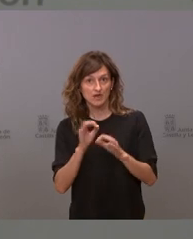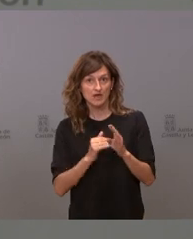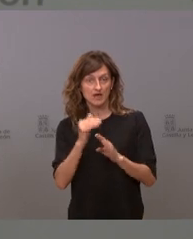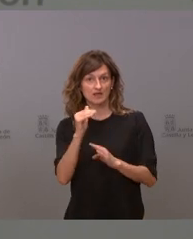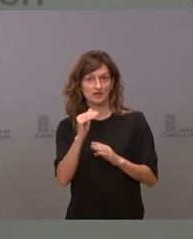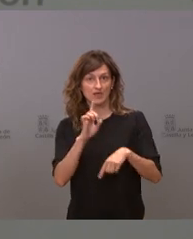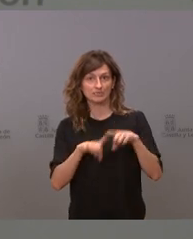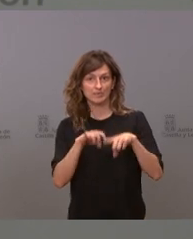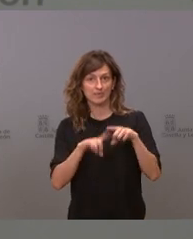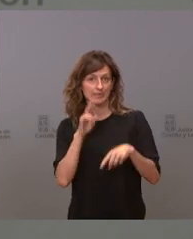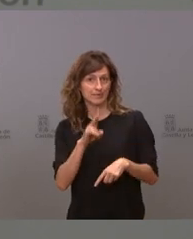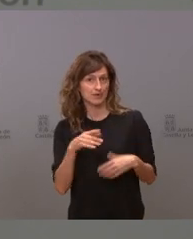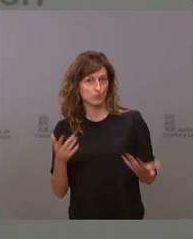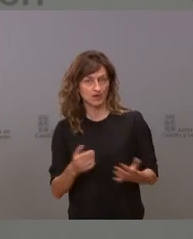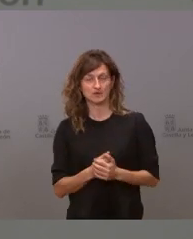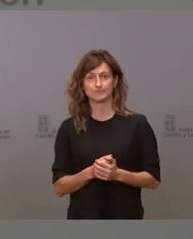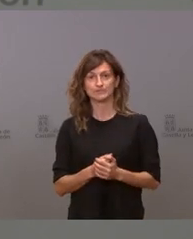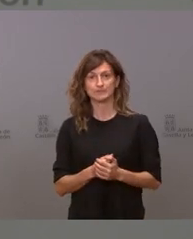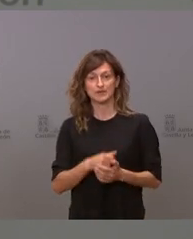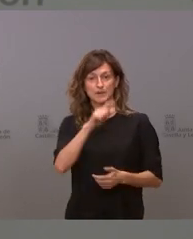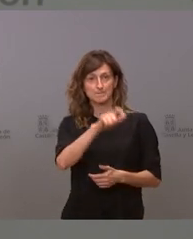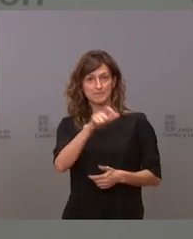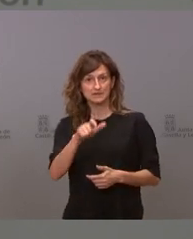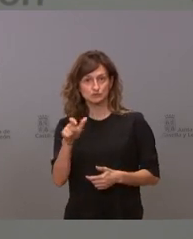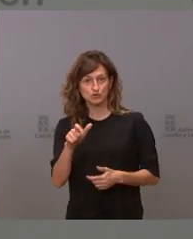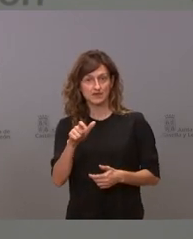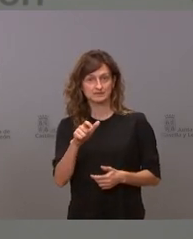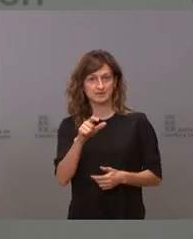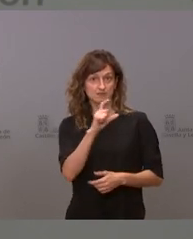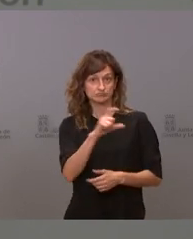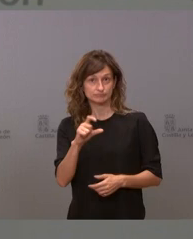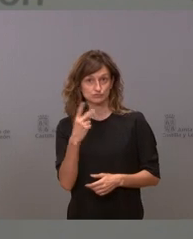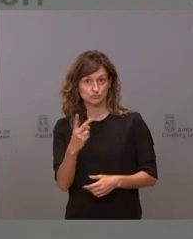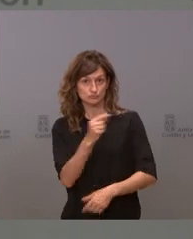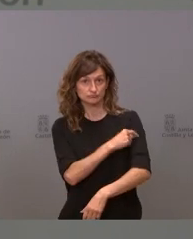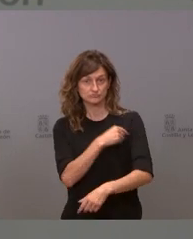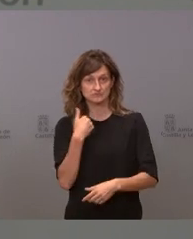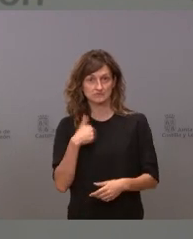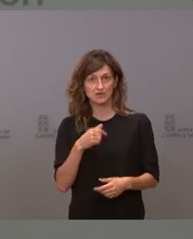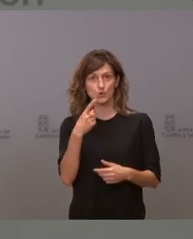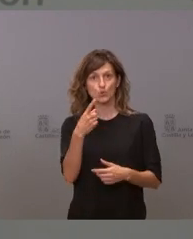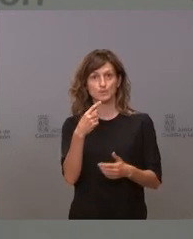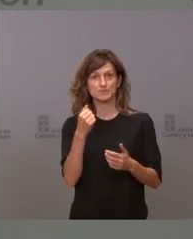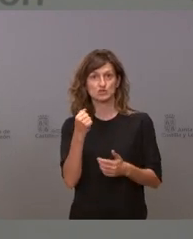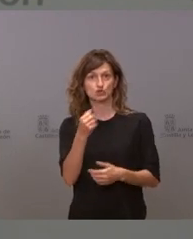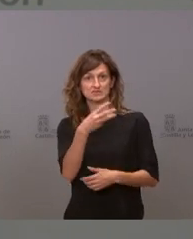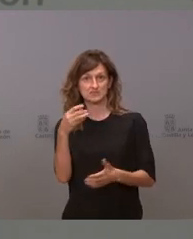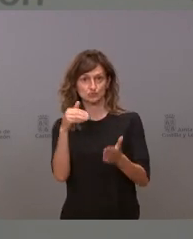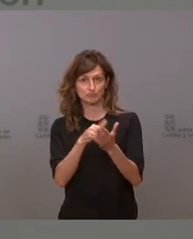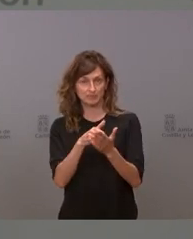dependiendo de que uno mide es decir que el número de personas con pauta completa estamos en 1.300.000 si no